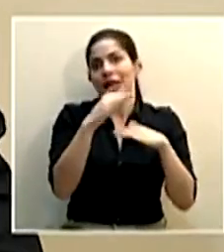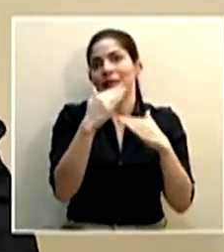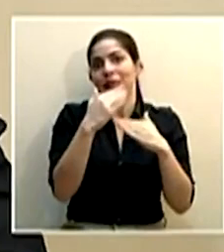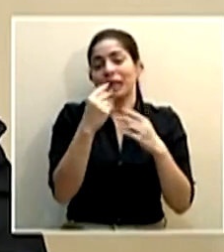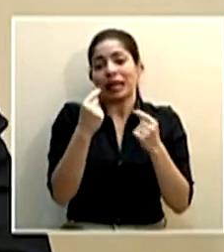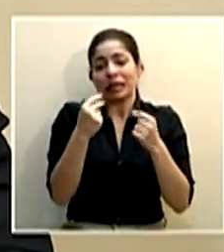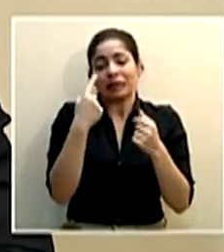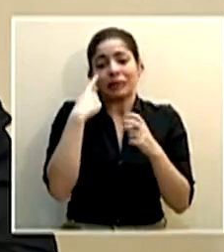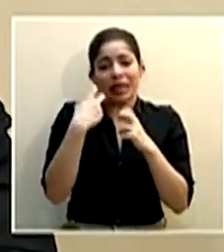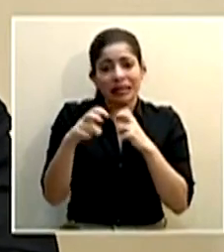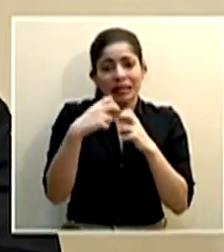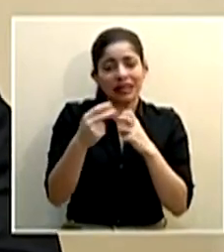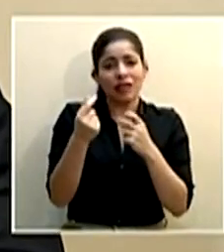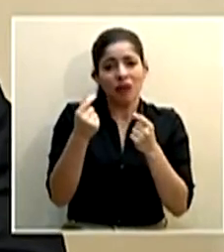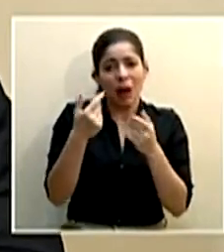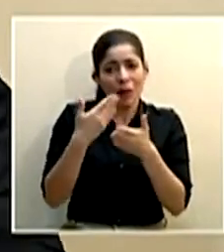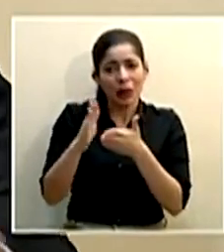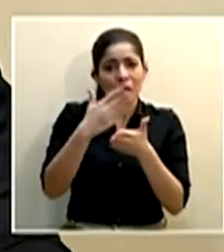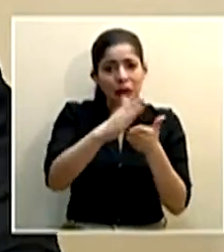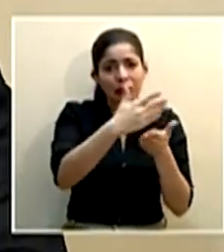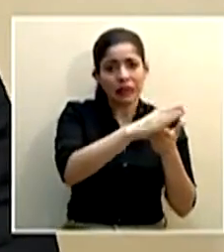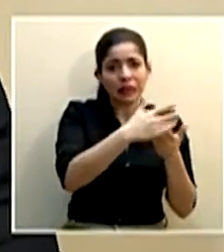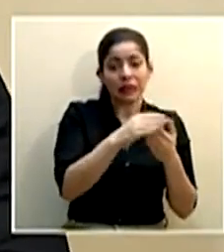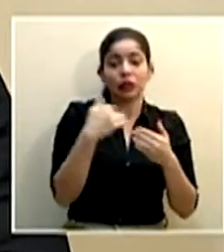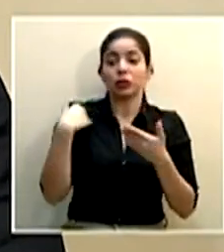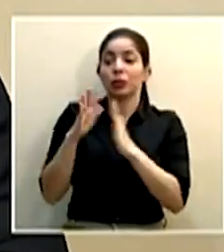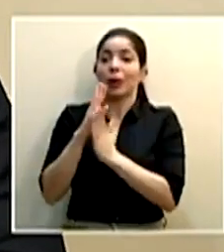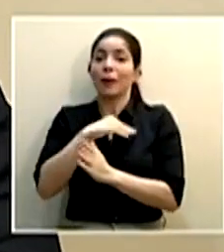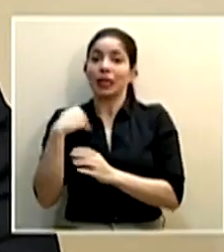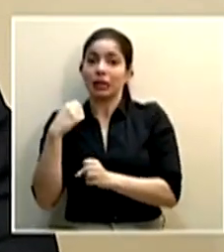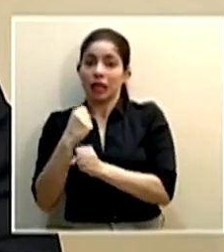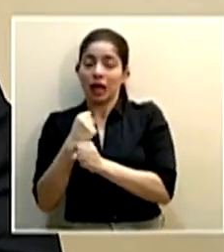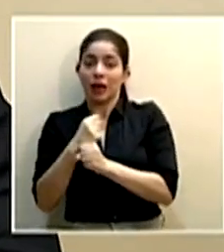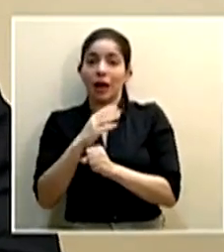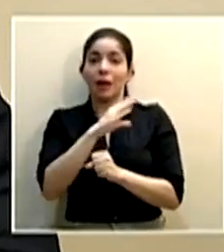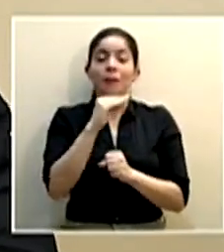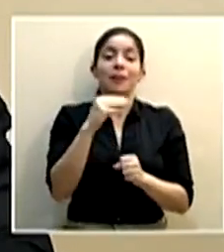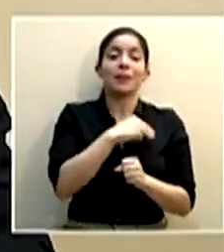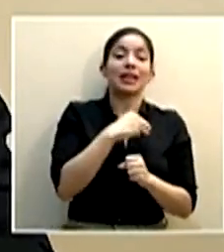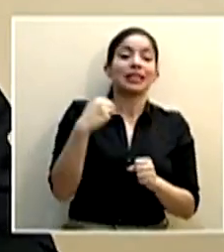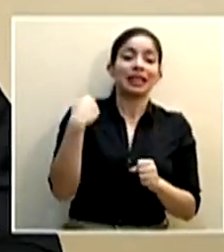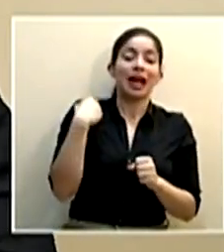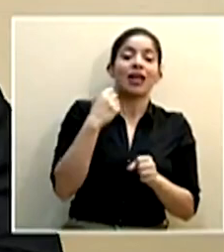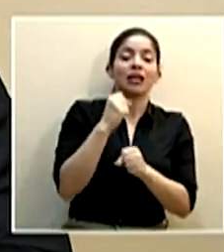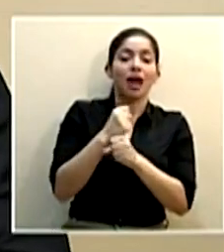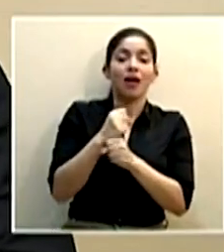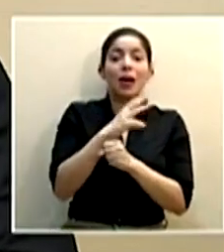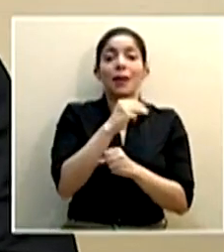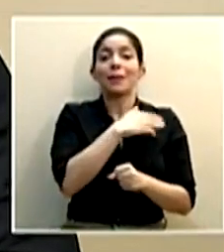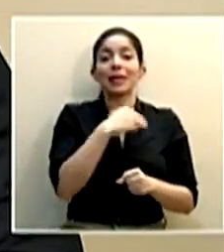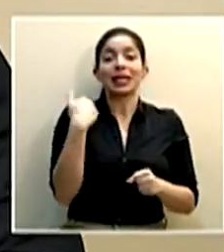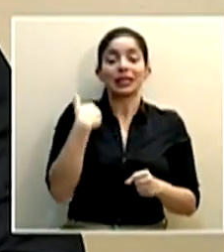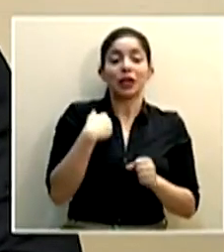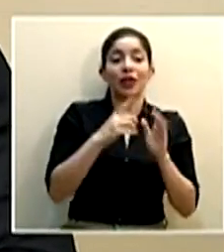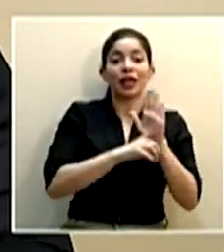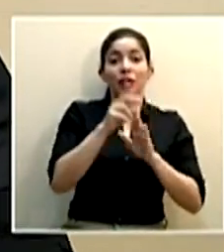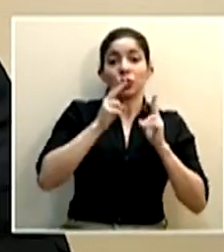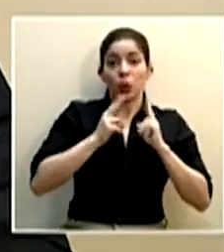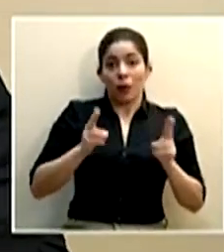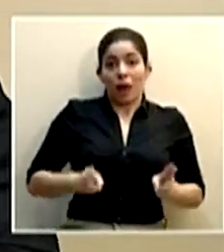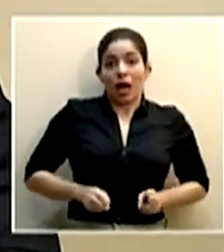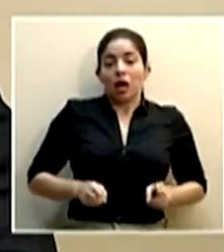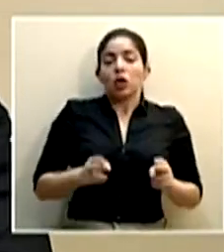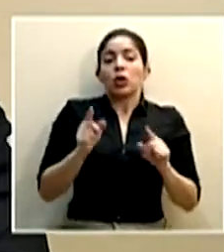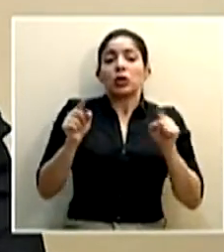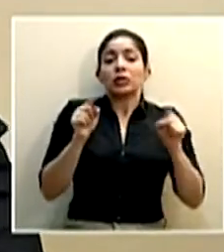corrido para eso. Yo le he pedido tanto al ministro de Trabajo como la ministra de la ministra de Trabajo y el ministro de Desarrollo Humano que